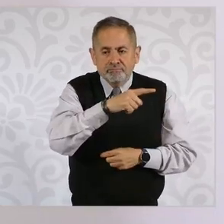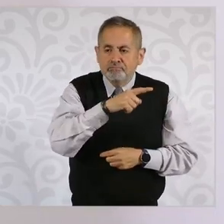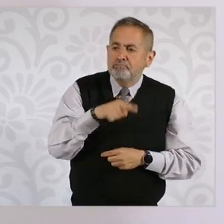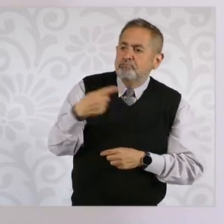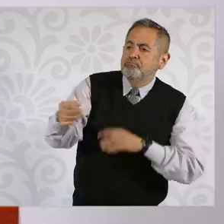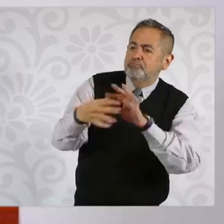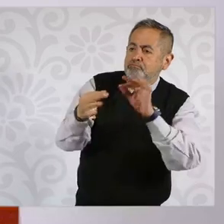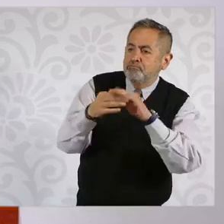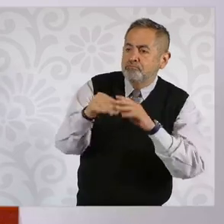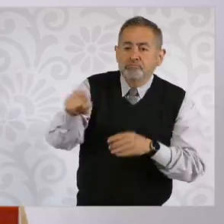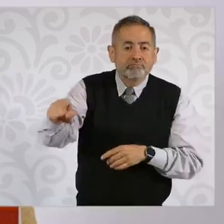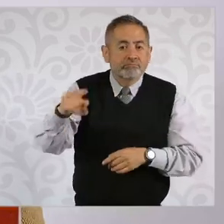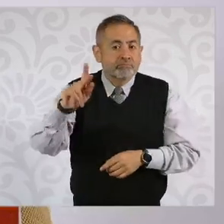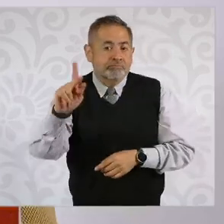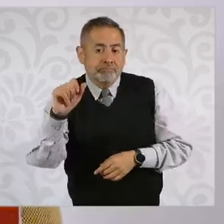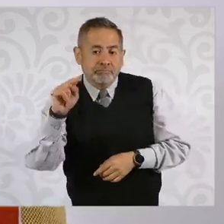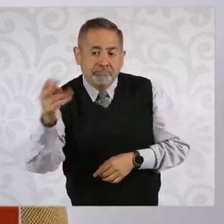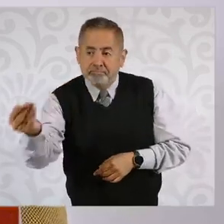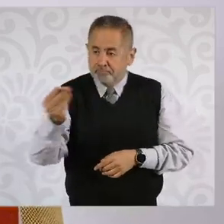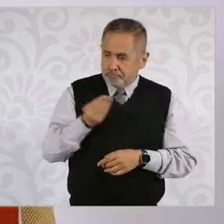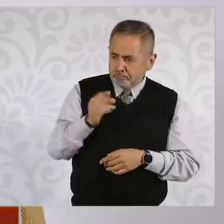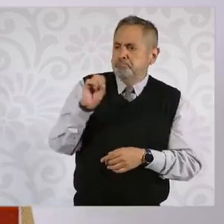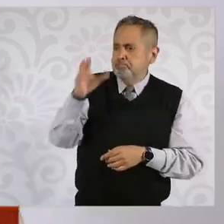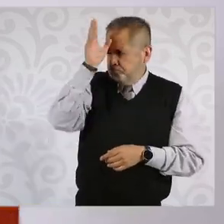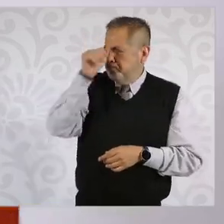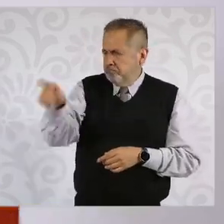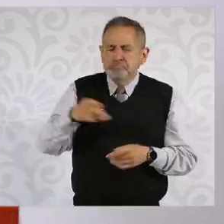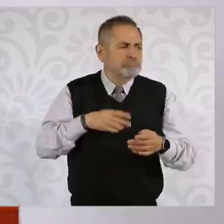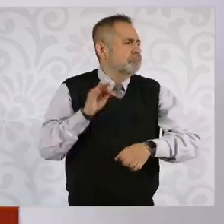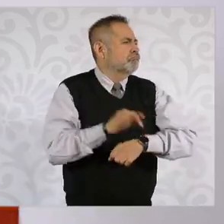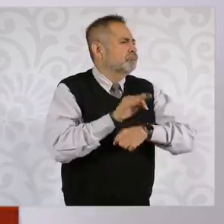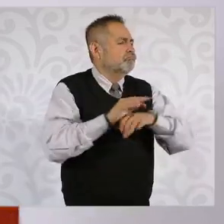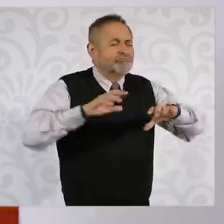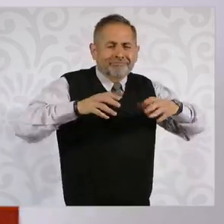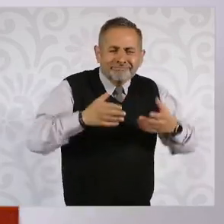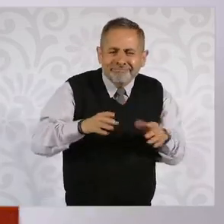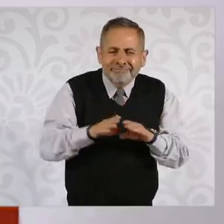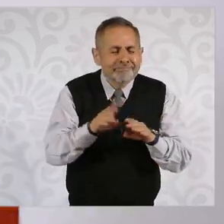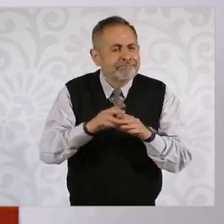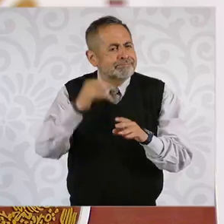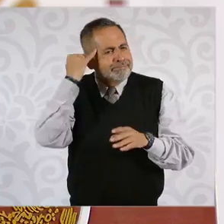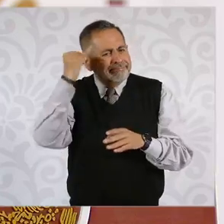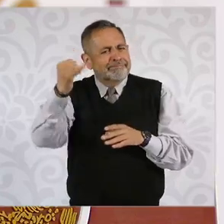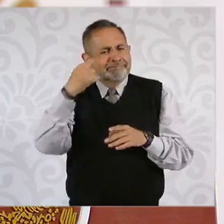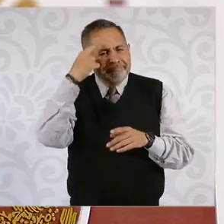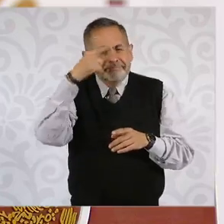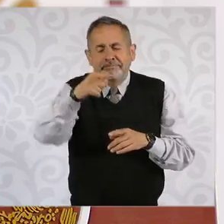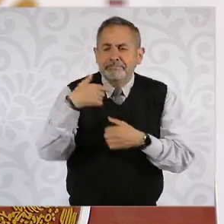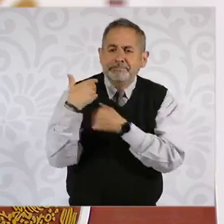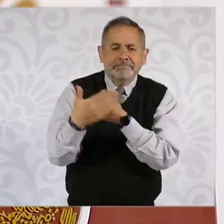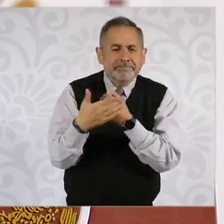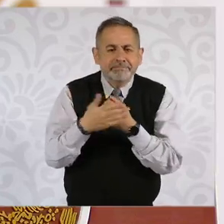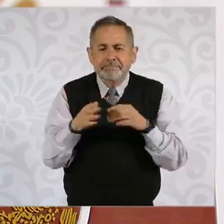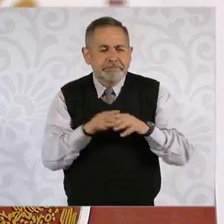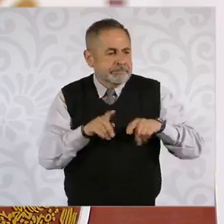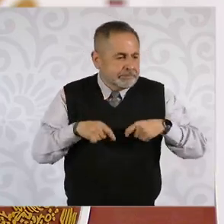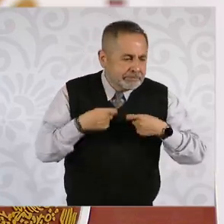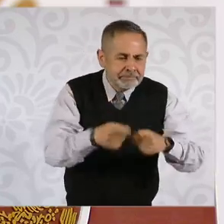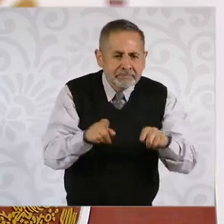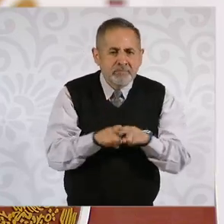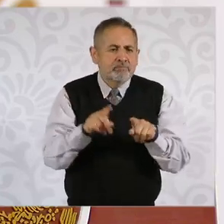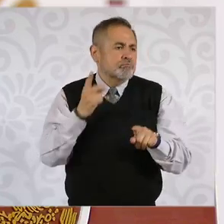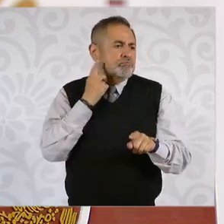Cortés, para que la Corte interpretara y definiera los criterios para la asignación de